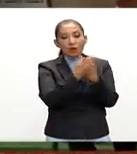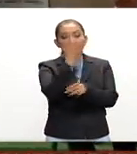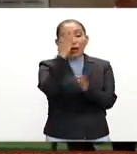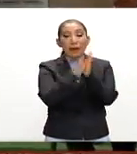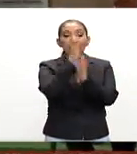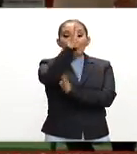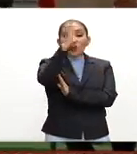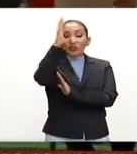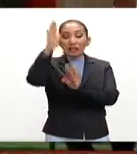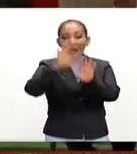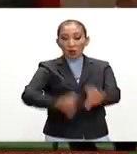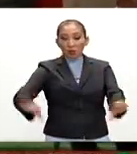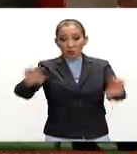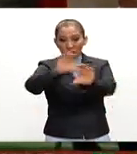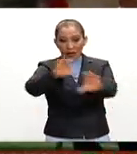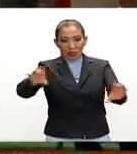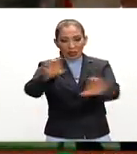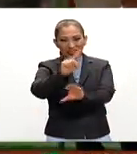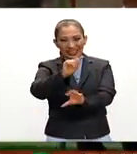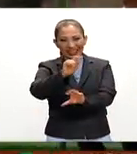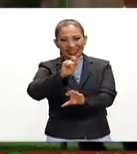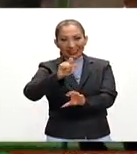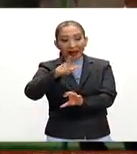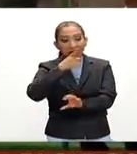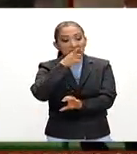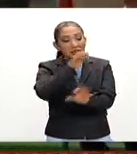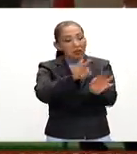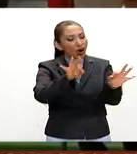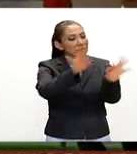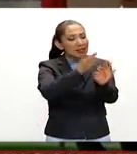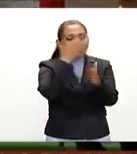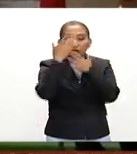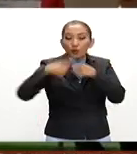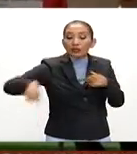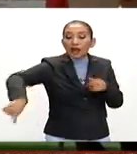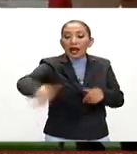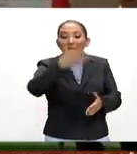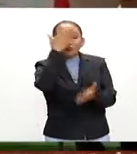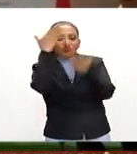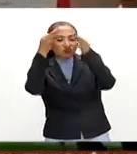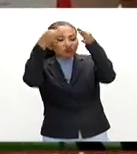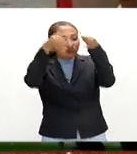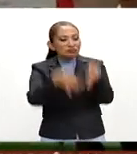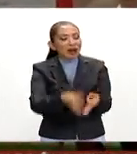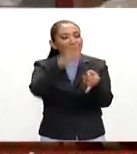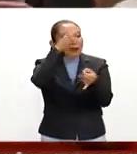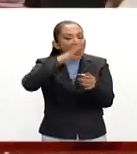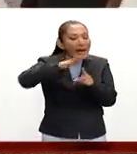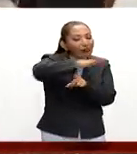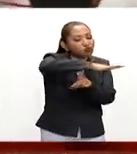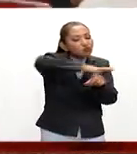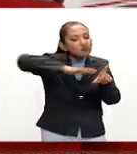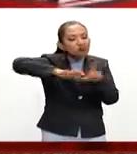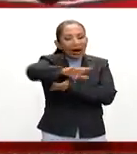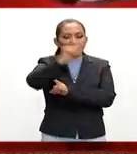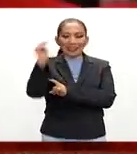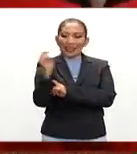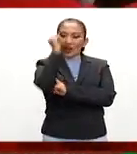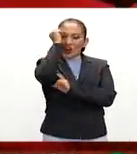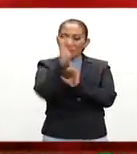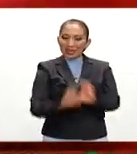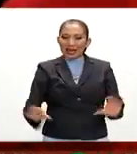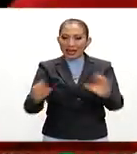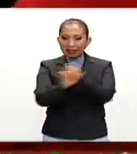bibliotecas digitales. Ahí destacó la importancia de que los estudiantes se preparen en el contexto de la tecnología